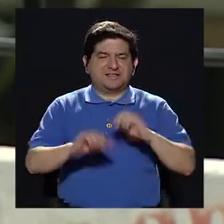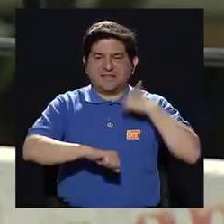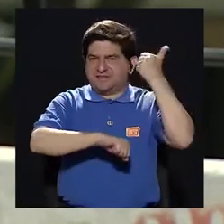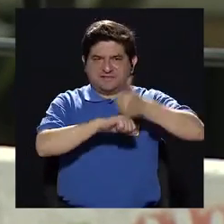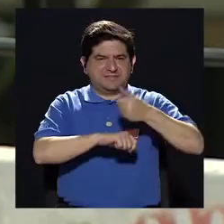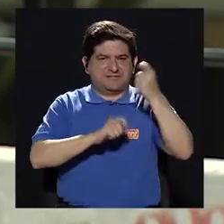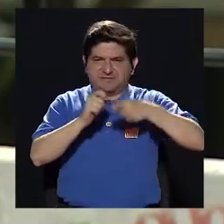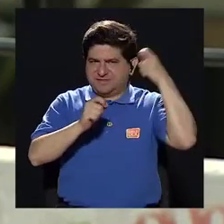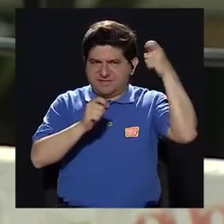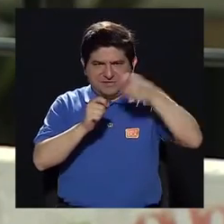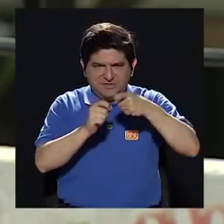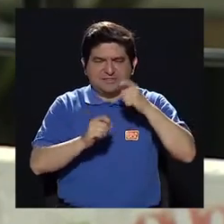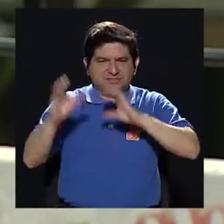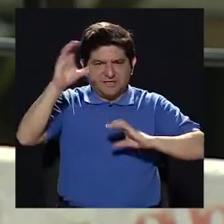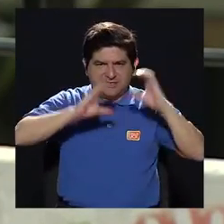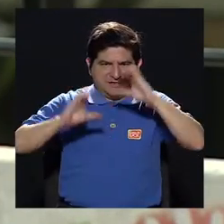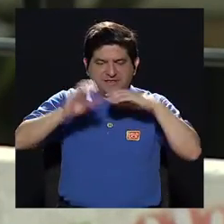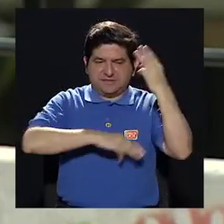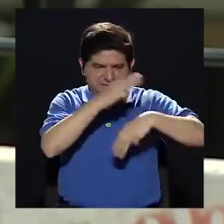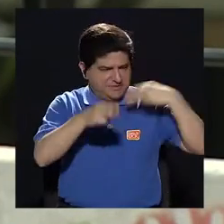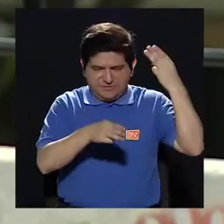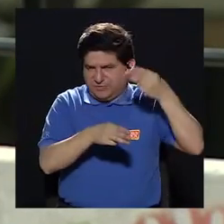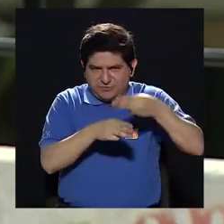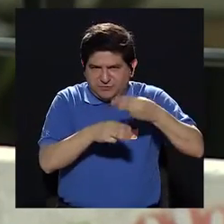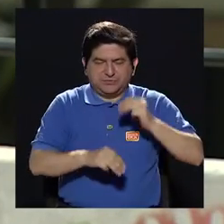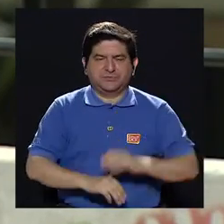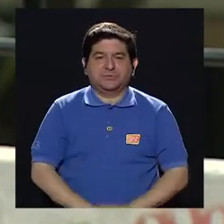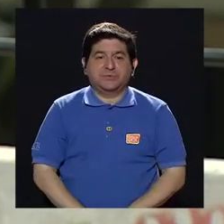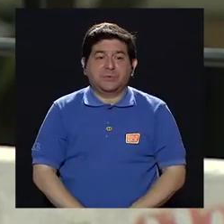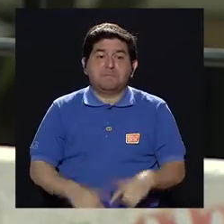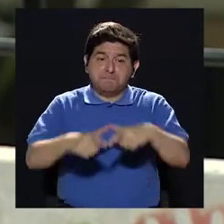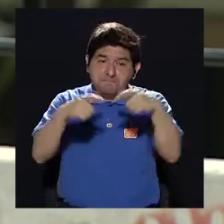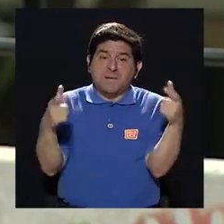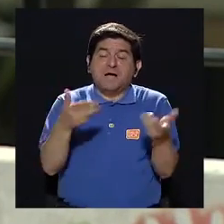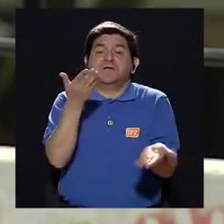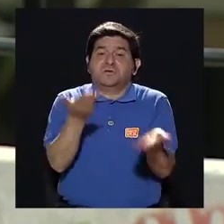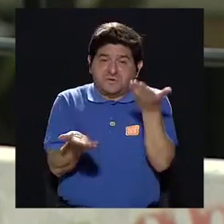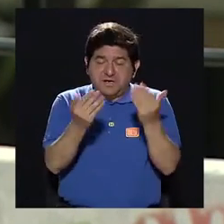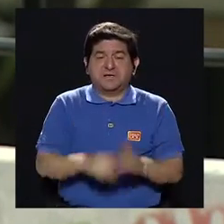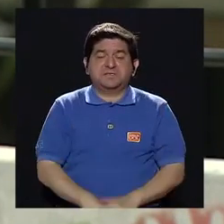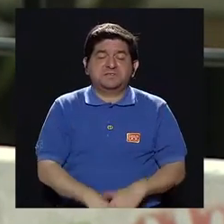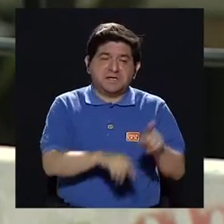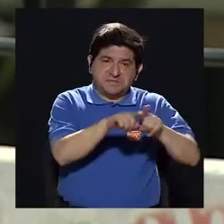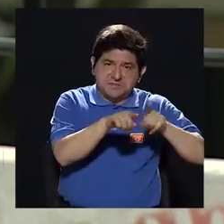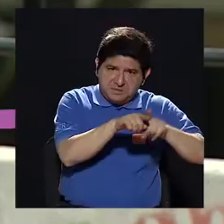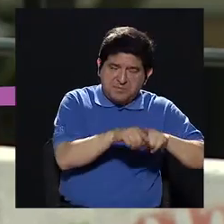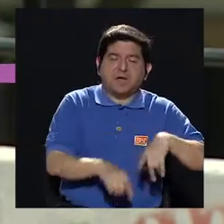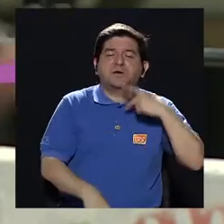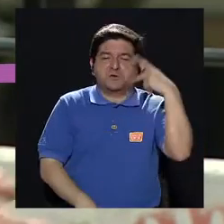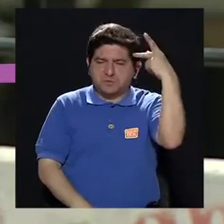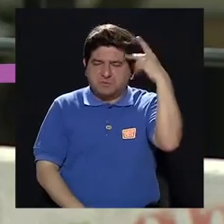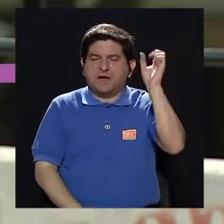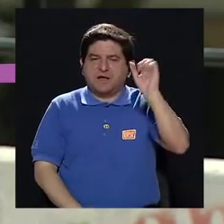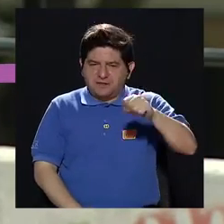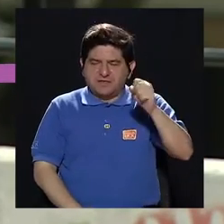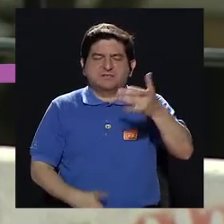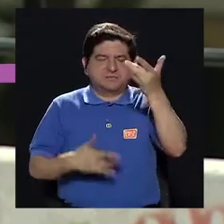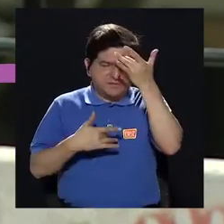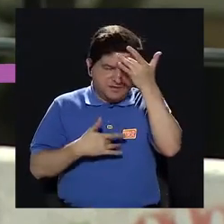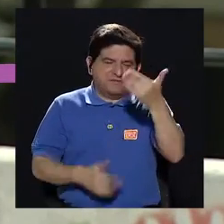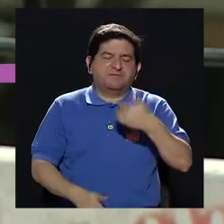científicamente a nivel mundial. Entonces, hay algunos casos en donde sí, la mayoría de los hermanos o padres